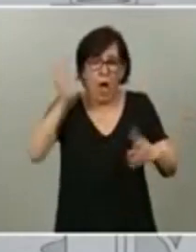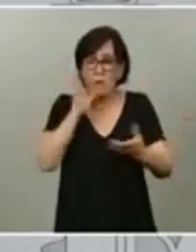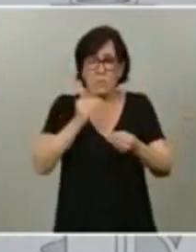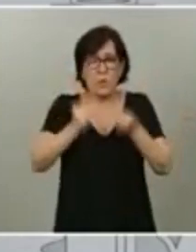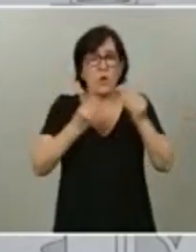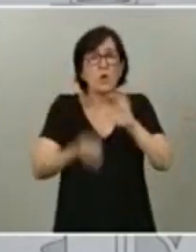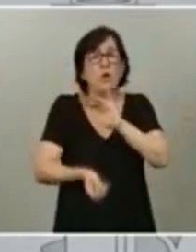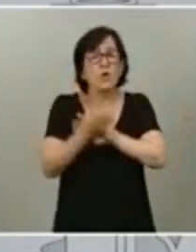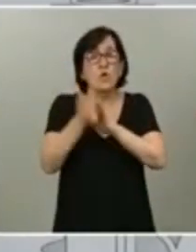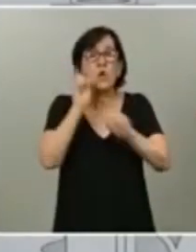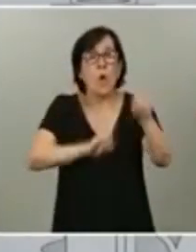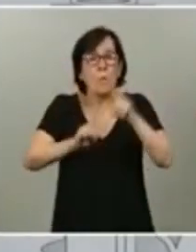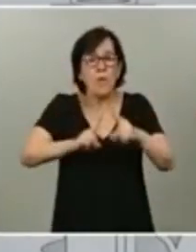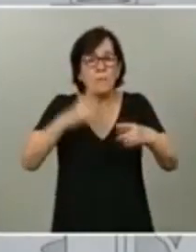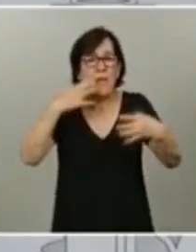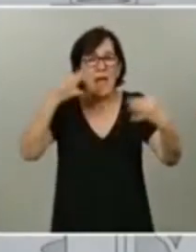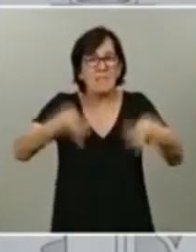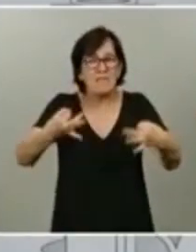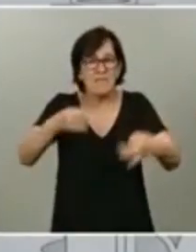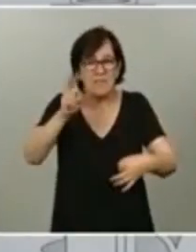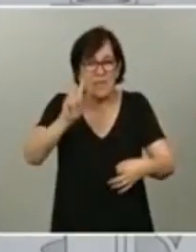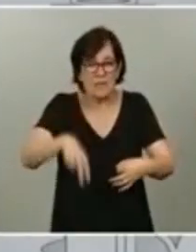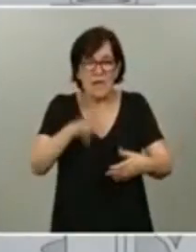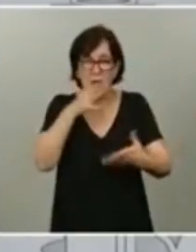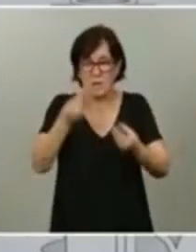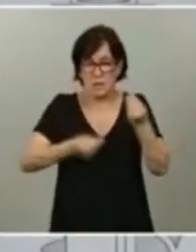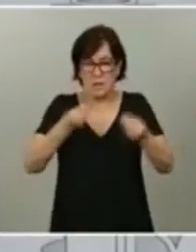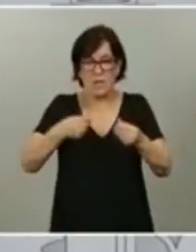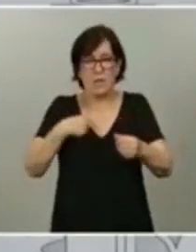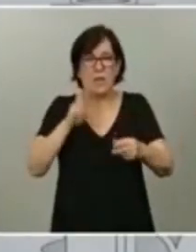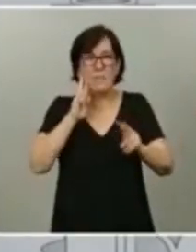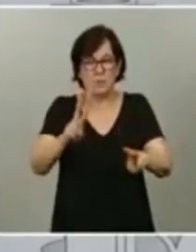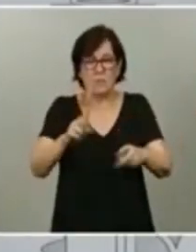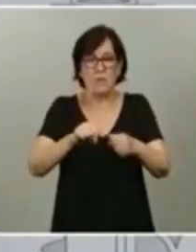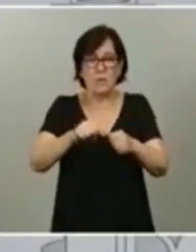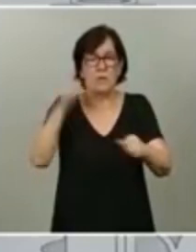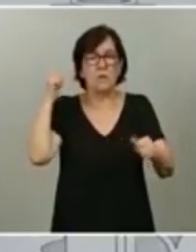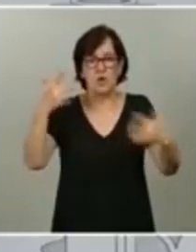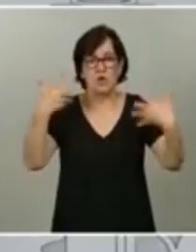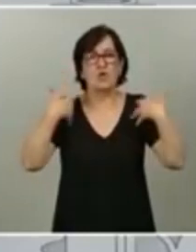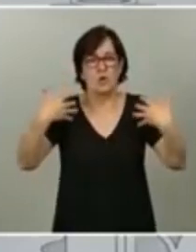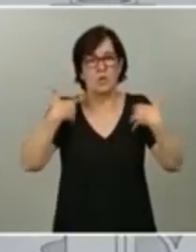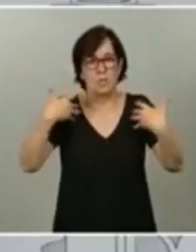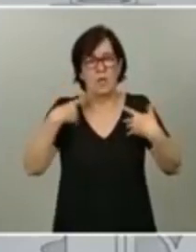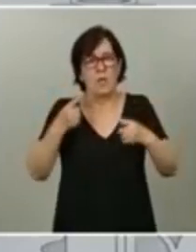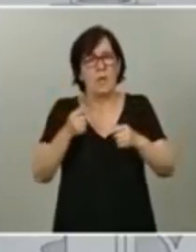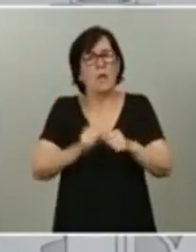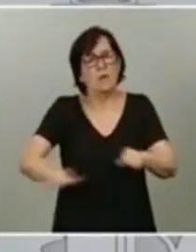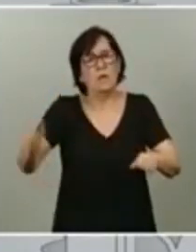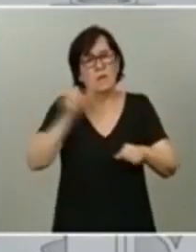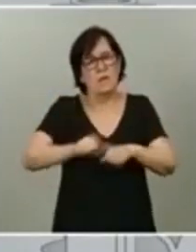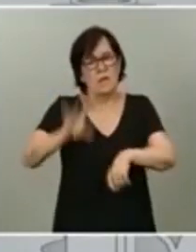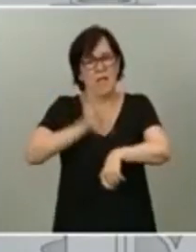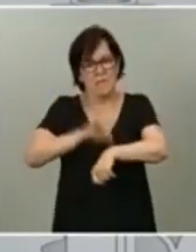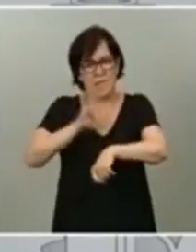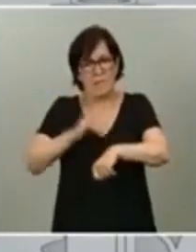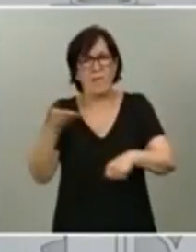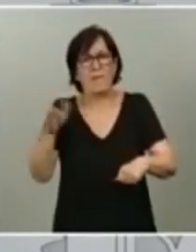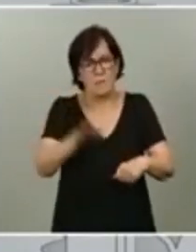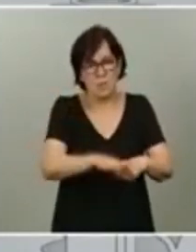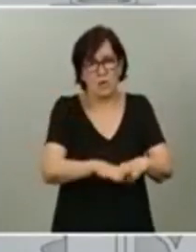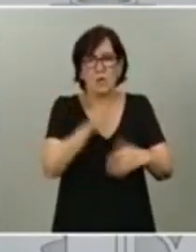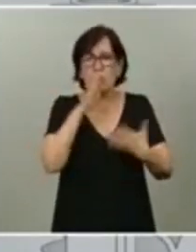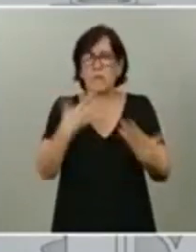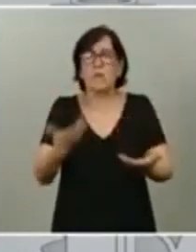problemas de verdad, como son los que hemos visto durante y sufrido durante estas largas semanas, como es la enfermedad y la muerte. Nos lo